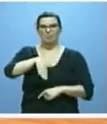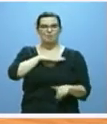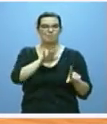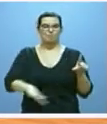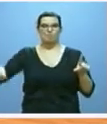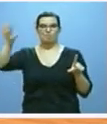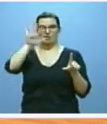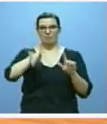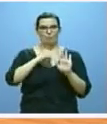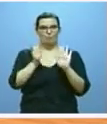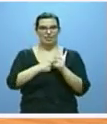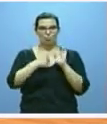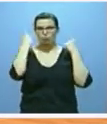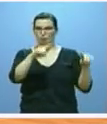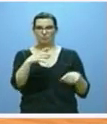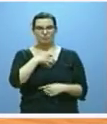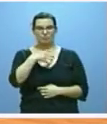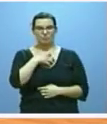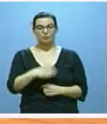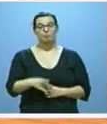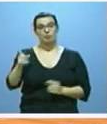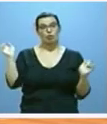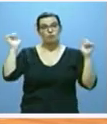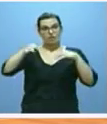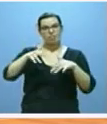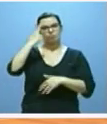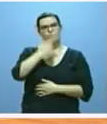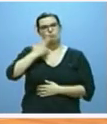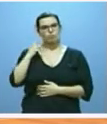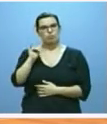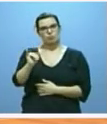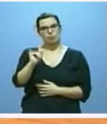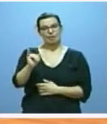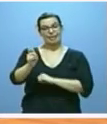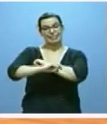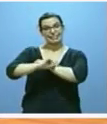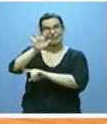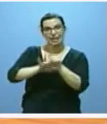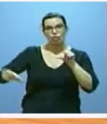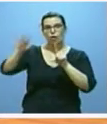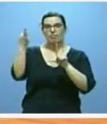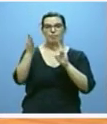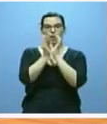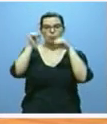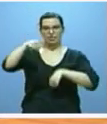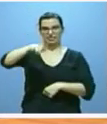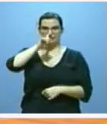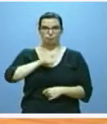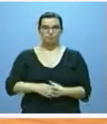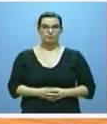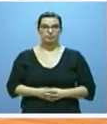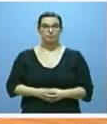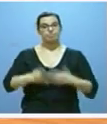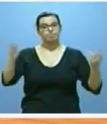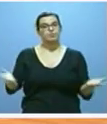últimos años. En la conferencia se fijó el compromiso de que esa estrategia nacional esté aprobada en este año 2017 y,